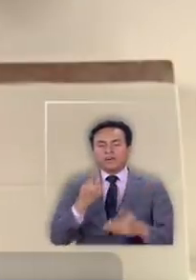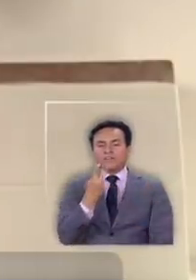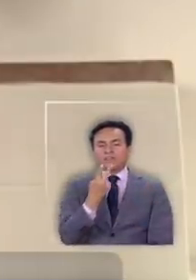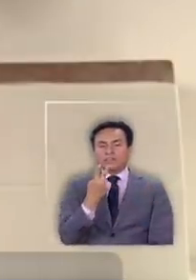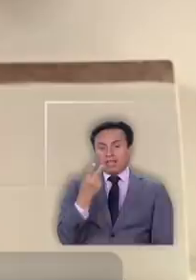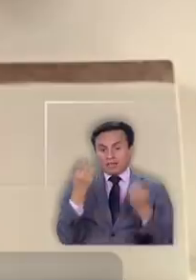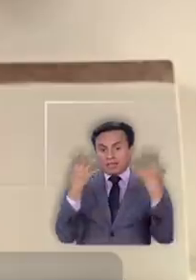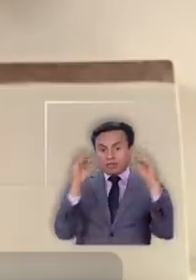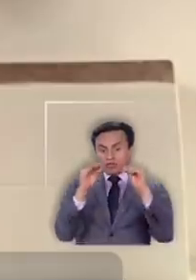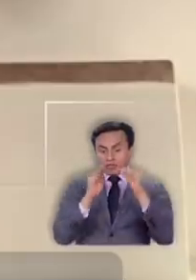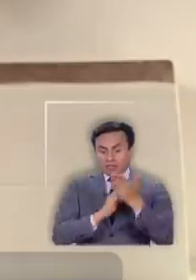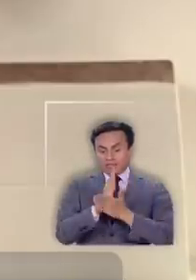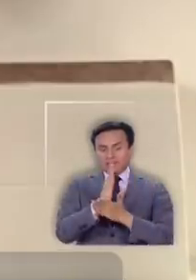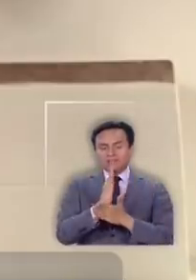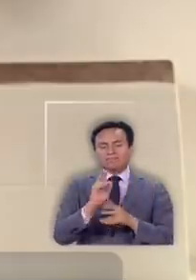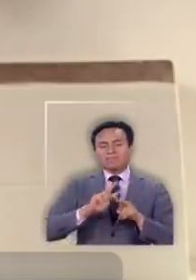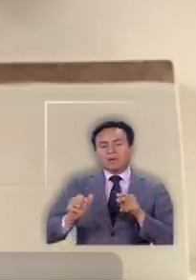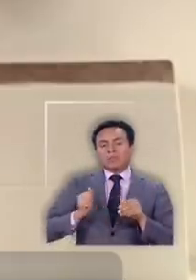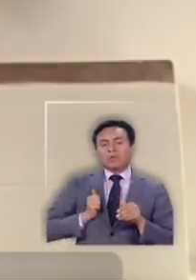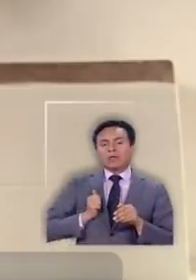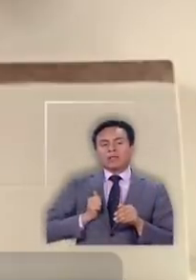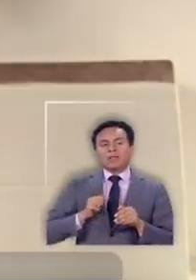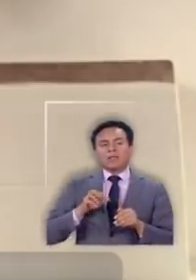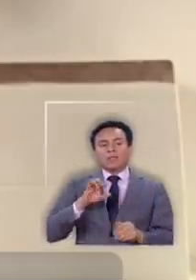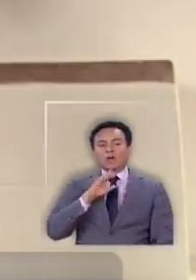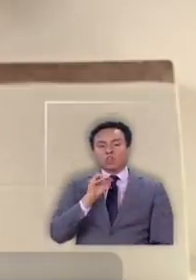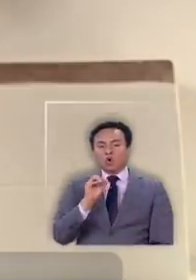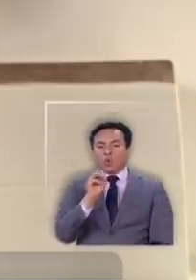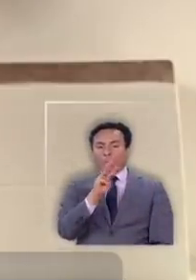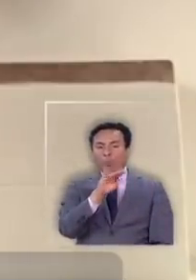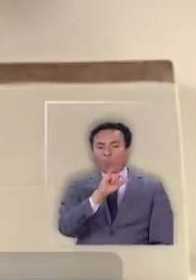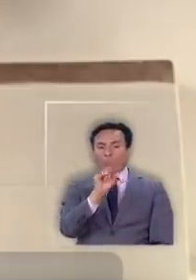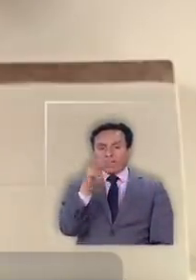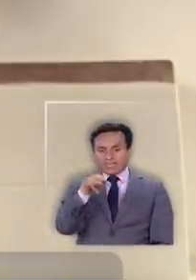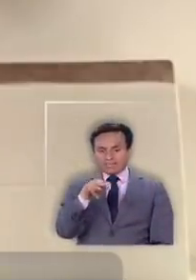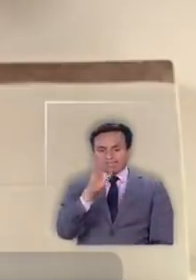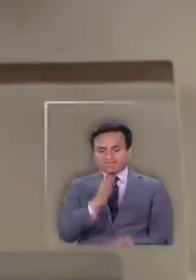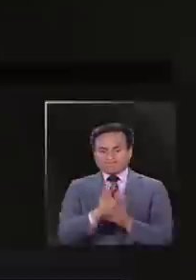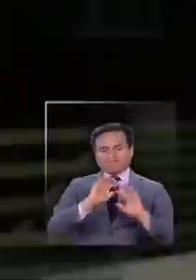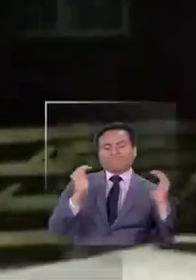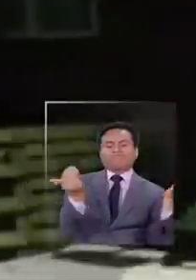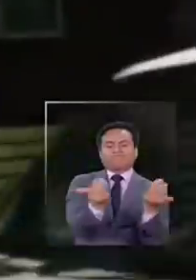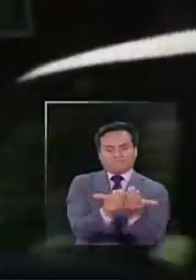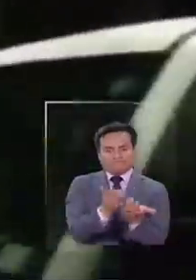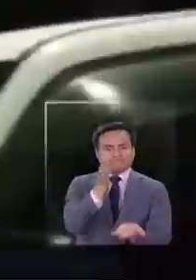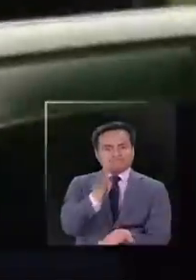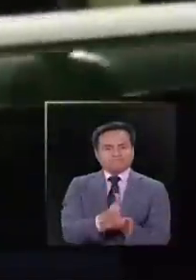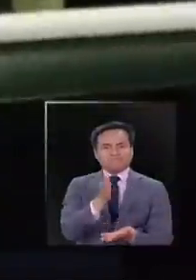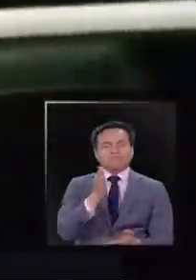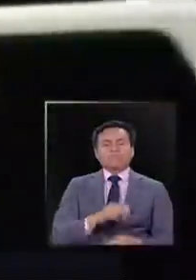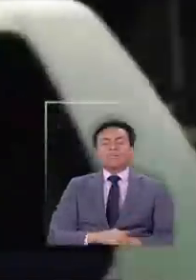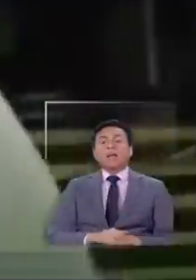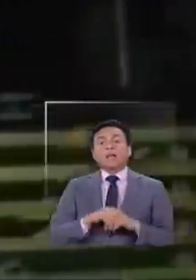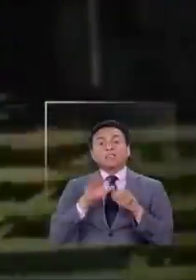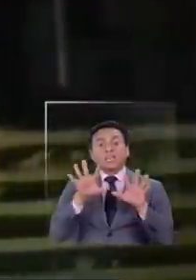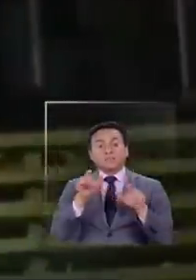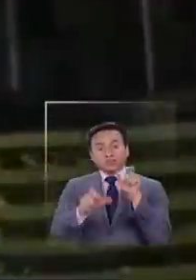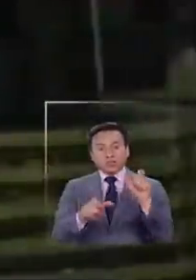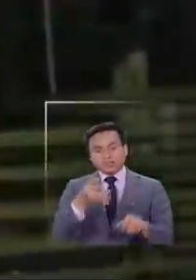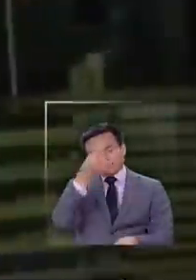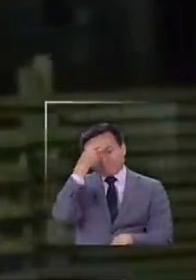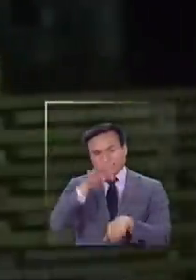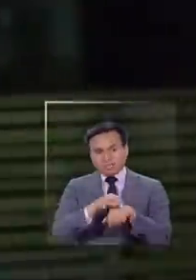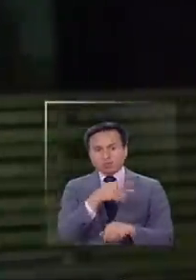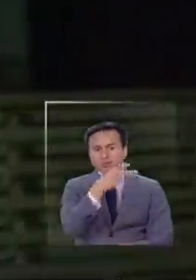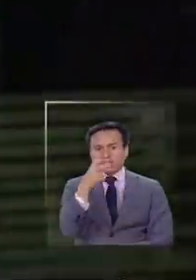22 horas se implementará para Puerto Williams un estricto cordón sanitario Ya van 10 casos en esa ciudad más de